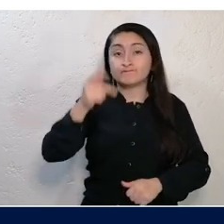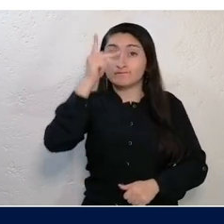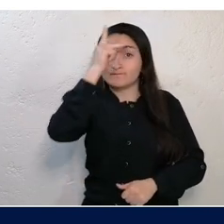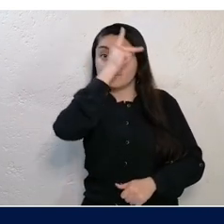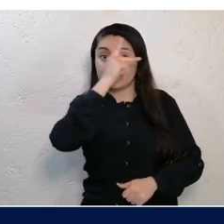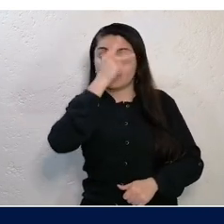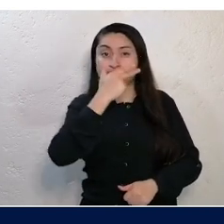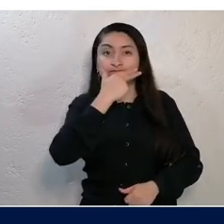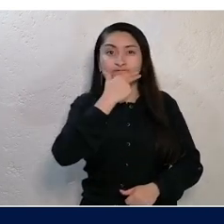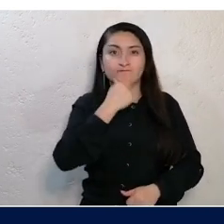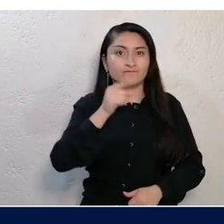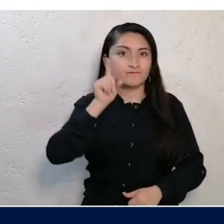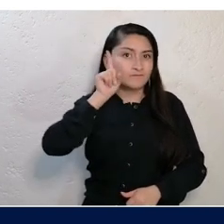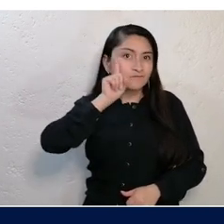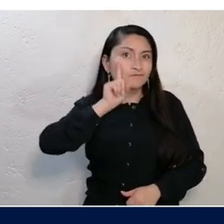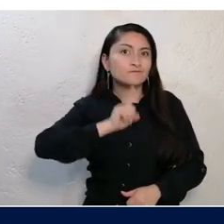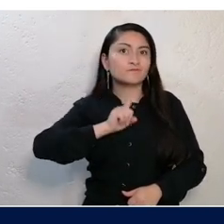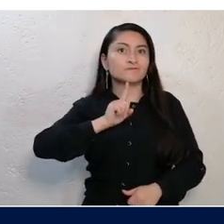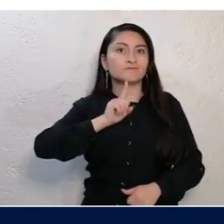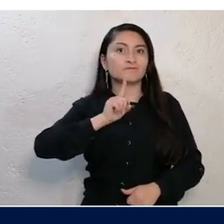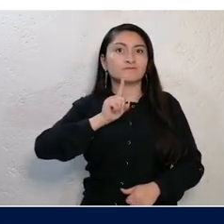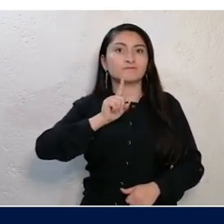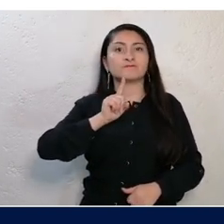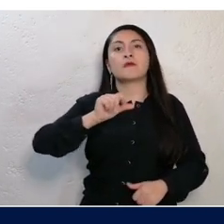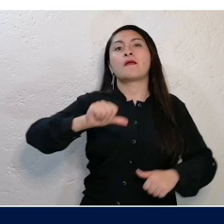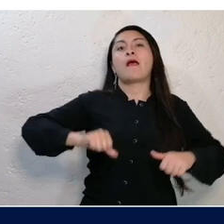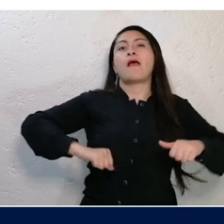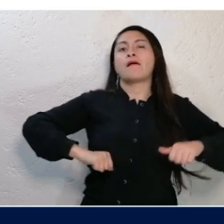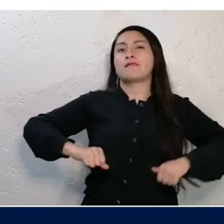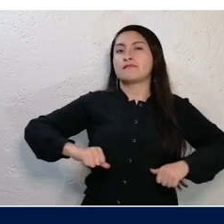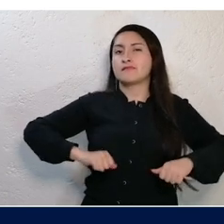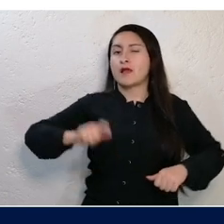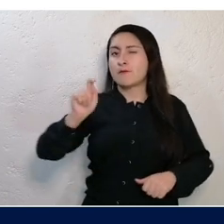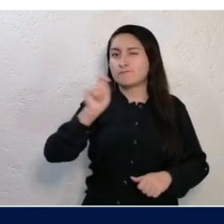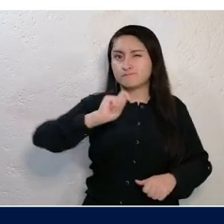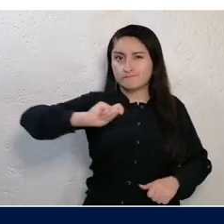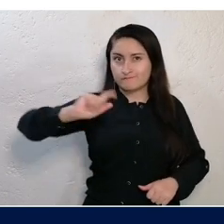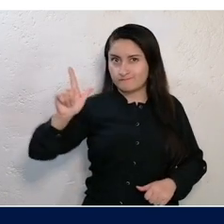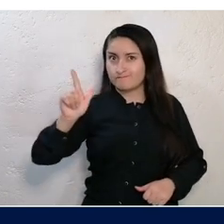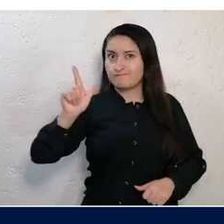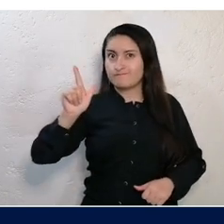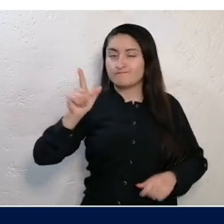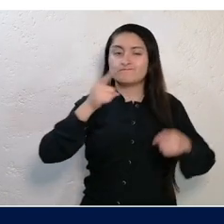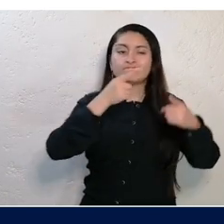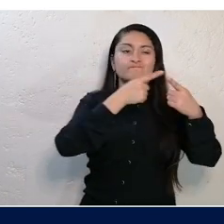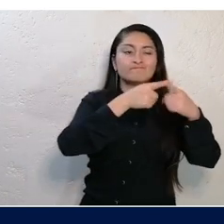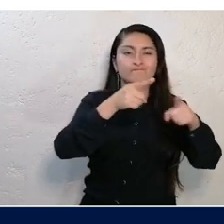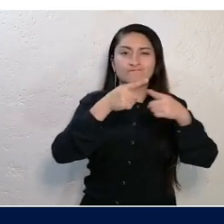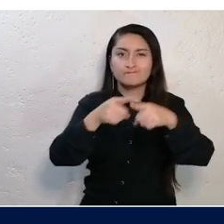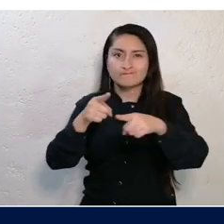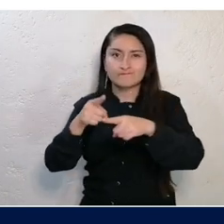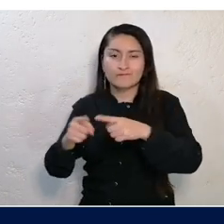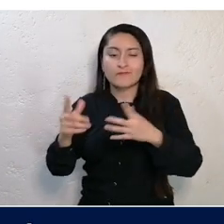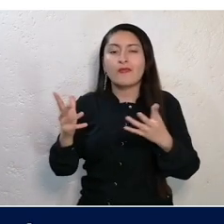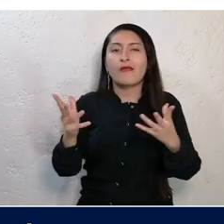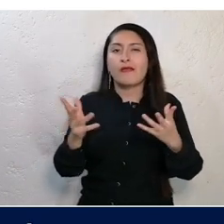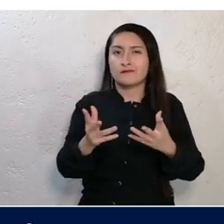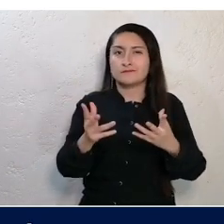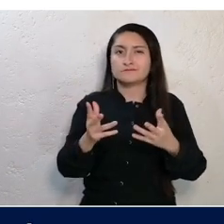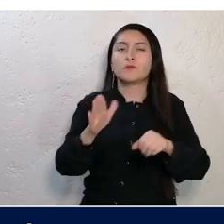importante resaltar es que cada uno de estos escenarios, los psicólogos y psicólogas